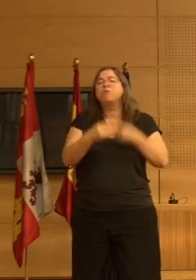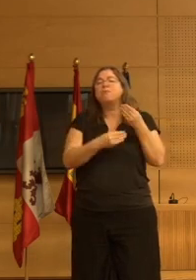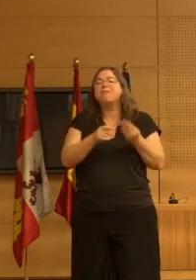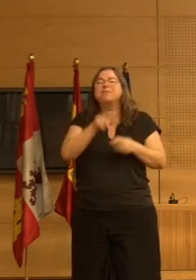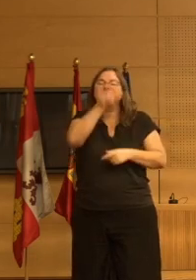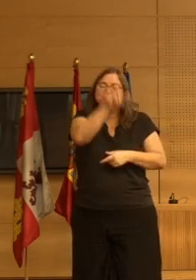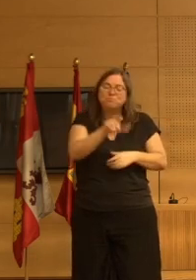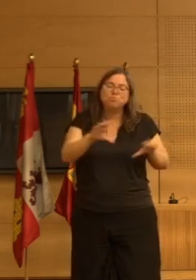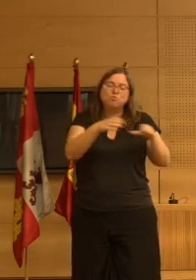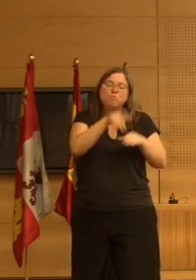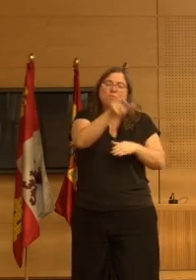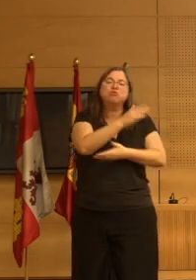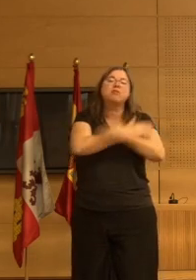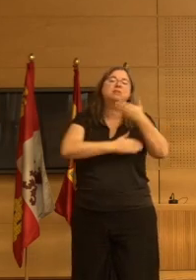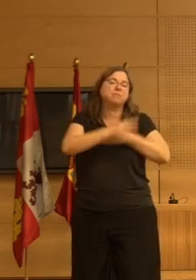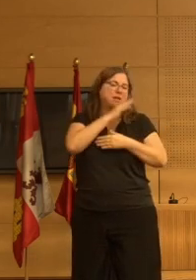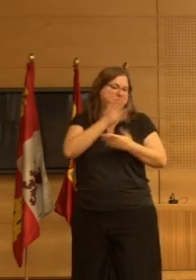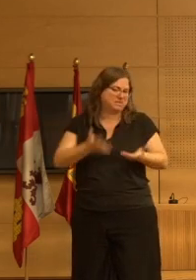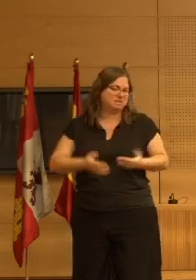con ellos?